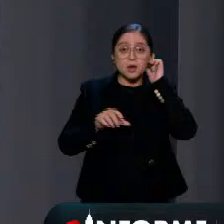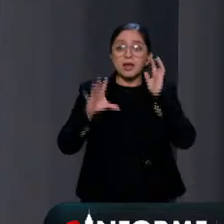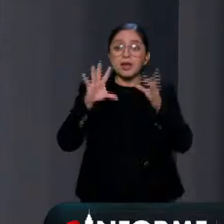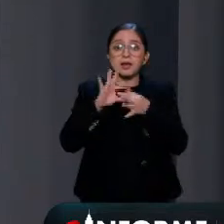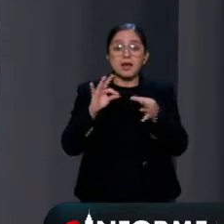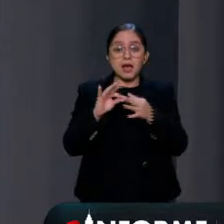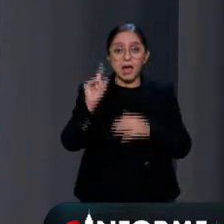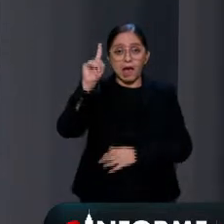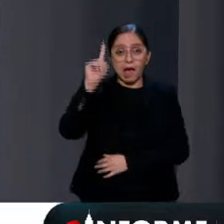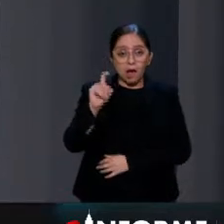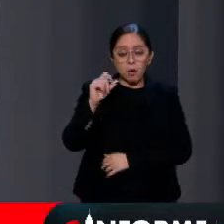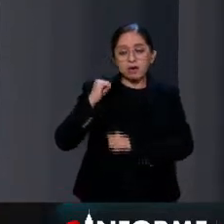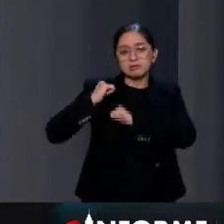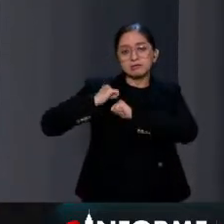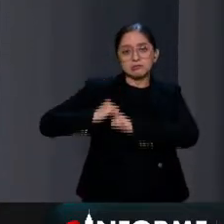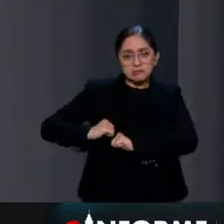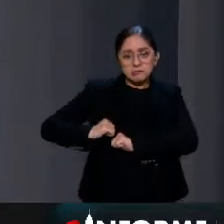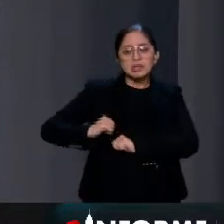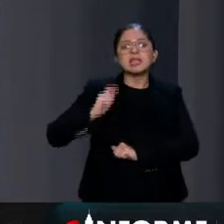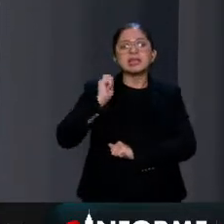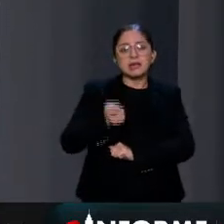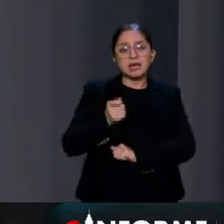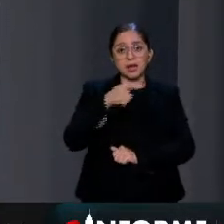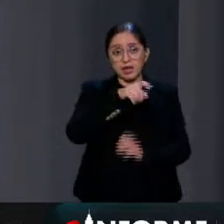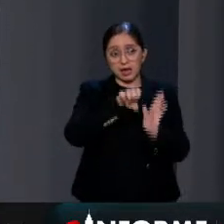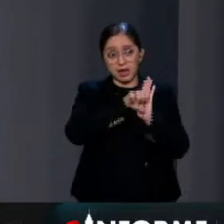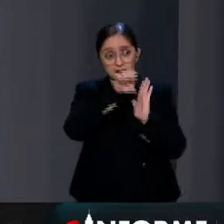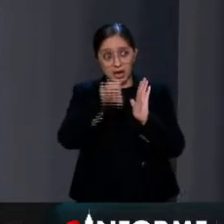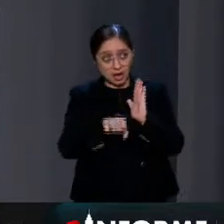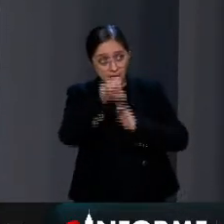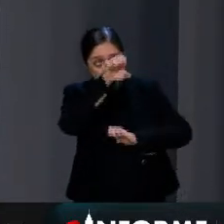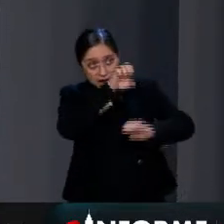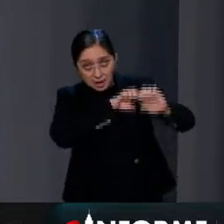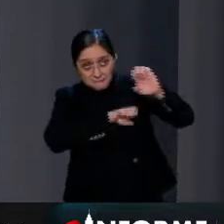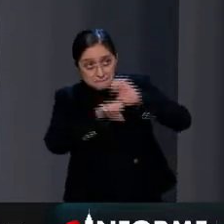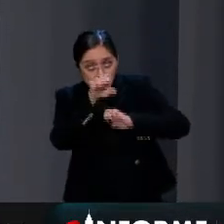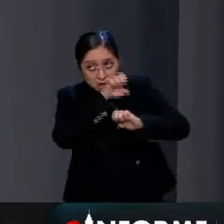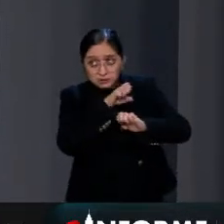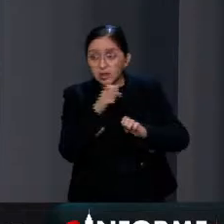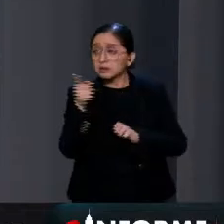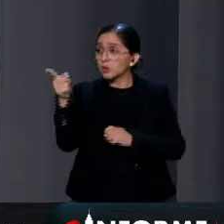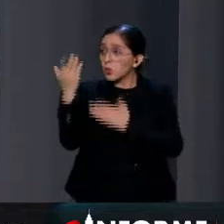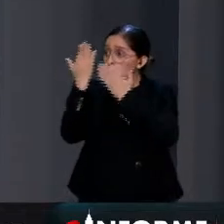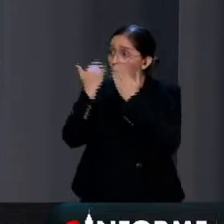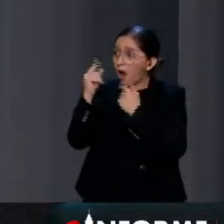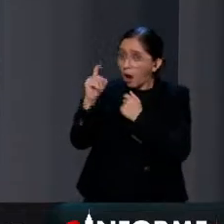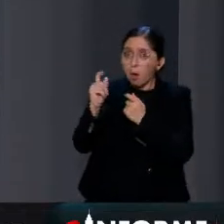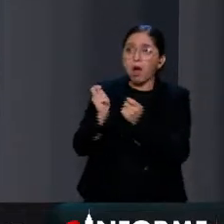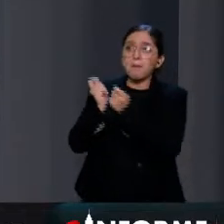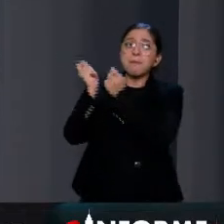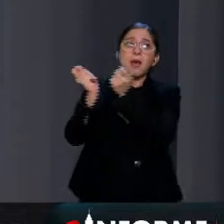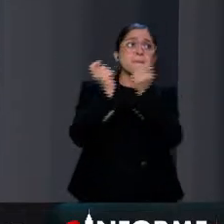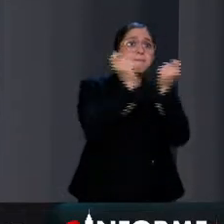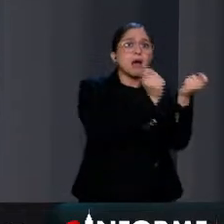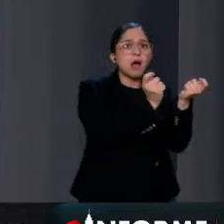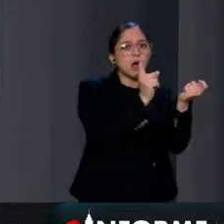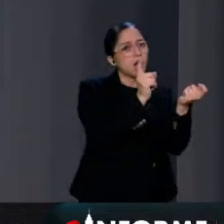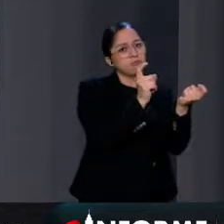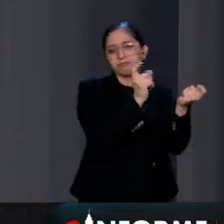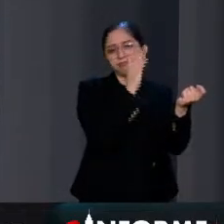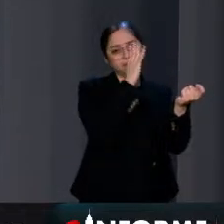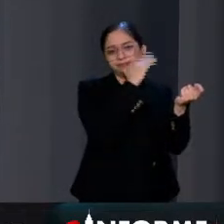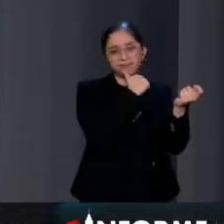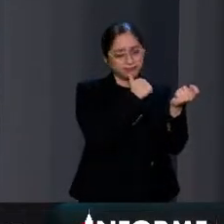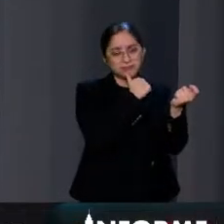de la Comisión Nacional del Agua que prohíbe la concesión de agua a empresas en zonas con escasez de líquido en función de la prioridad de garantizar el